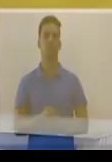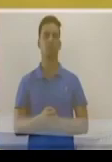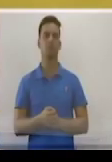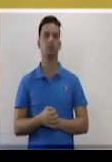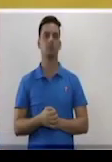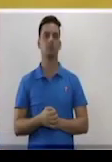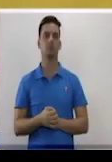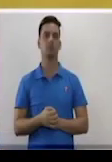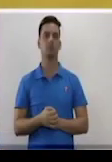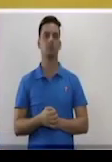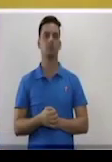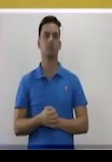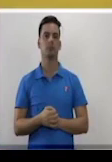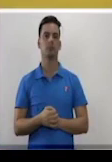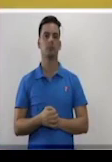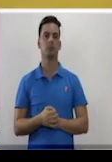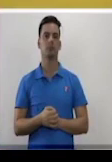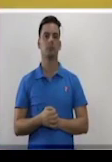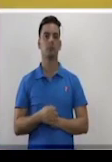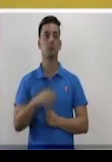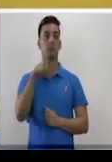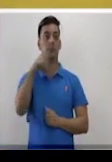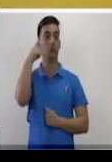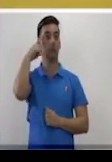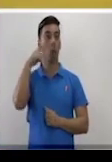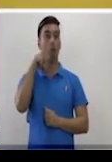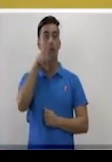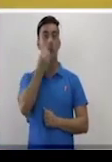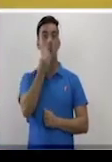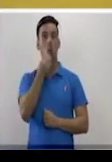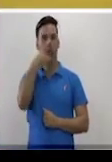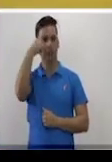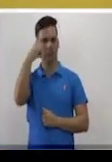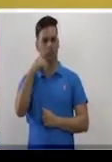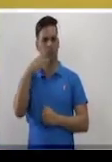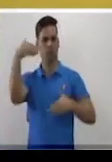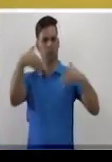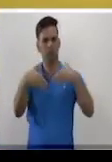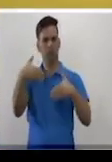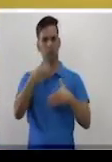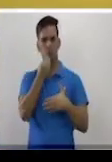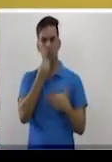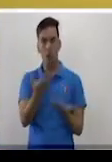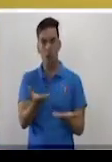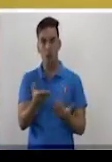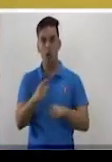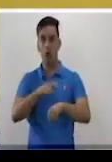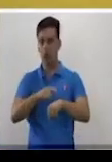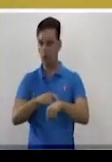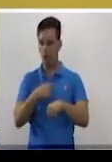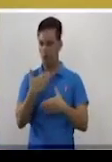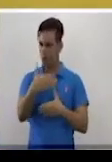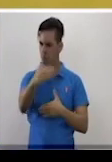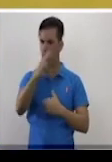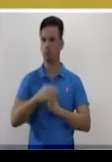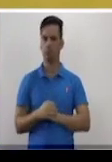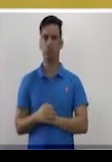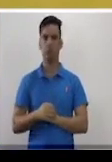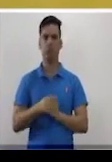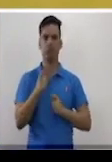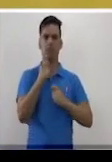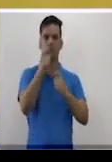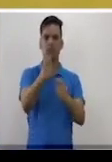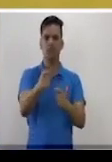Pero no pienses que no podrás participar, que no tienes tiempo. No, si la entrega de este concurso será